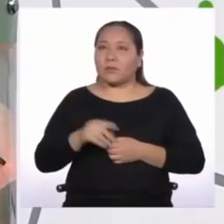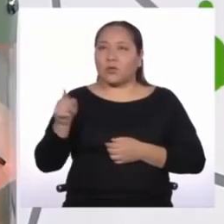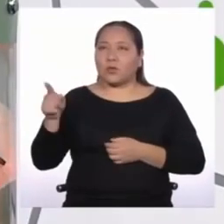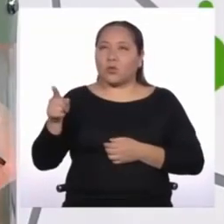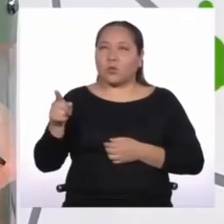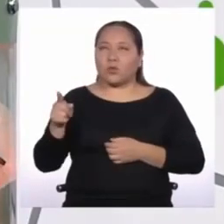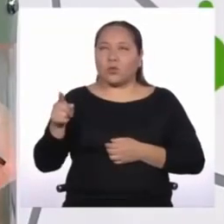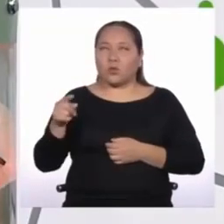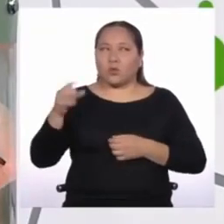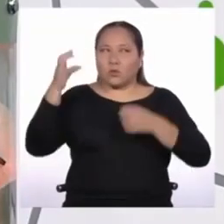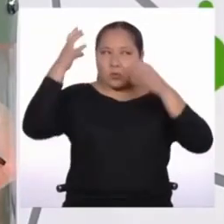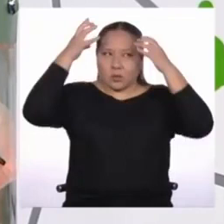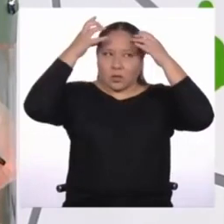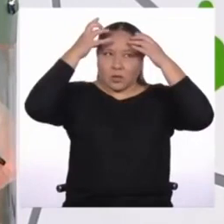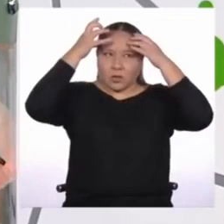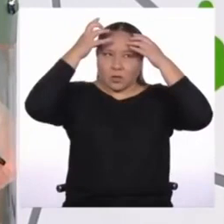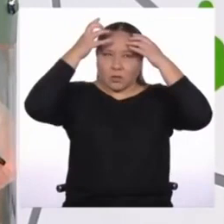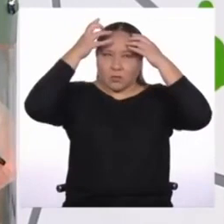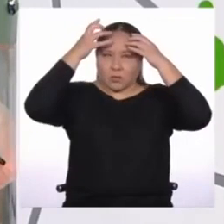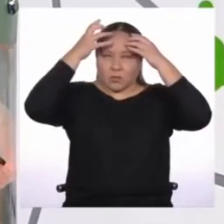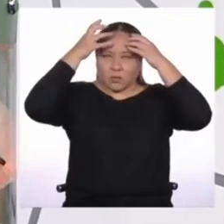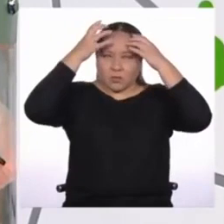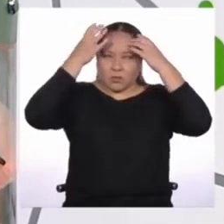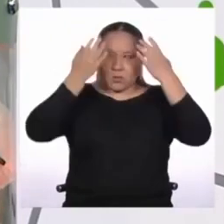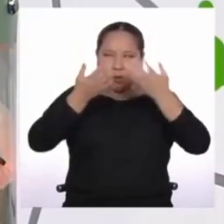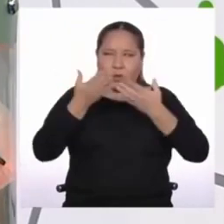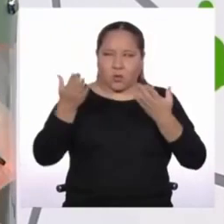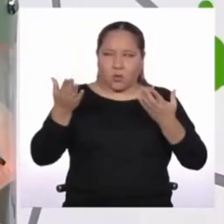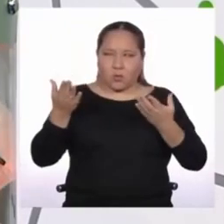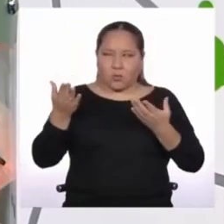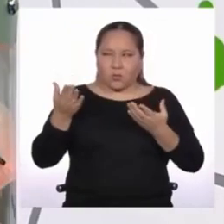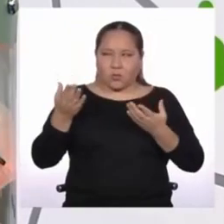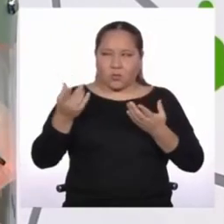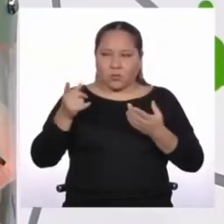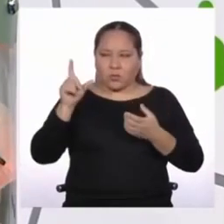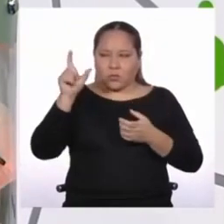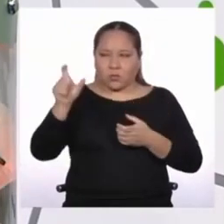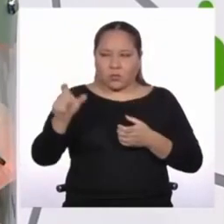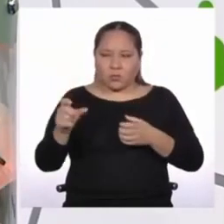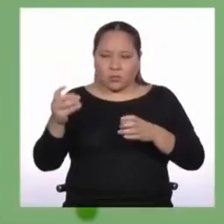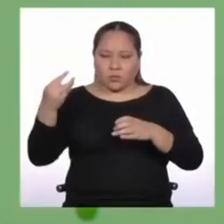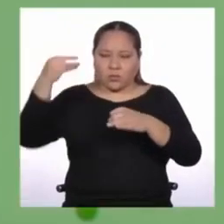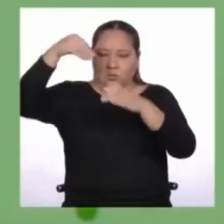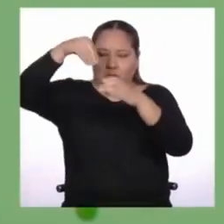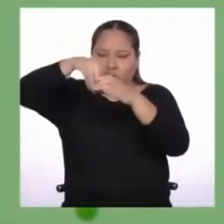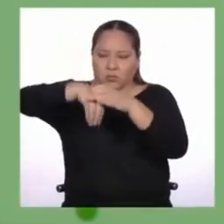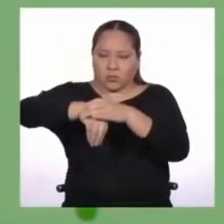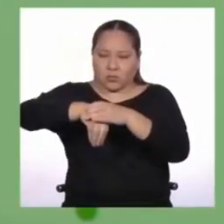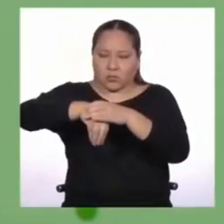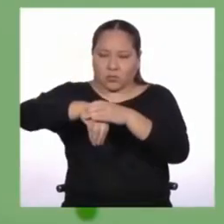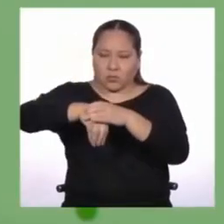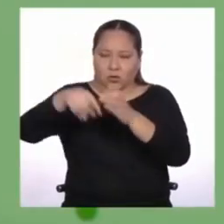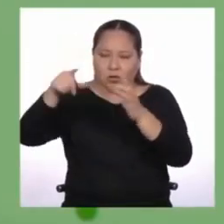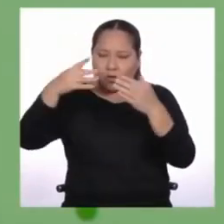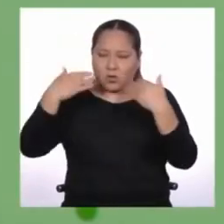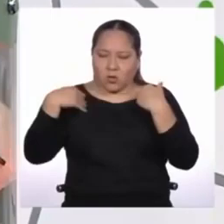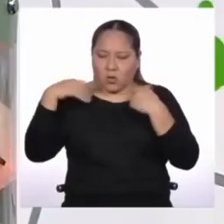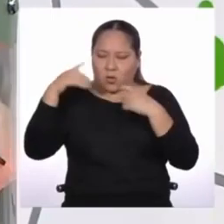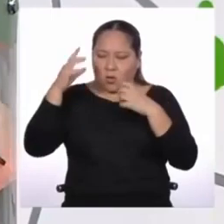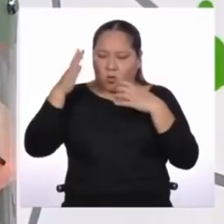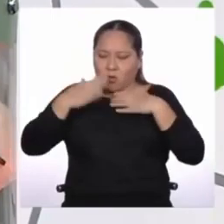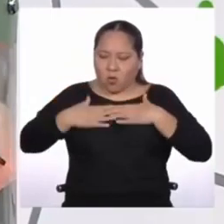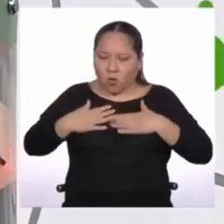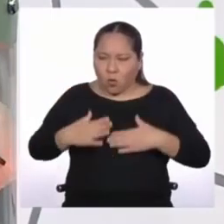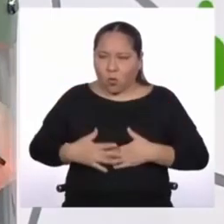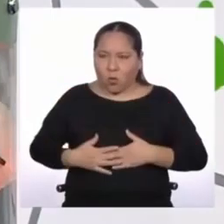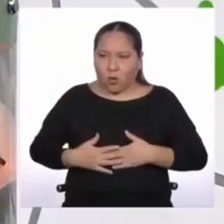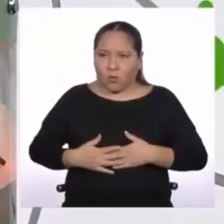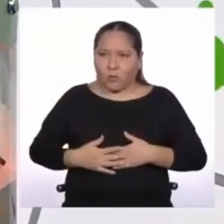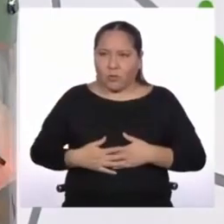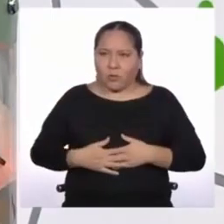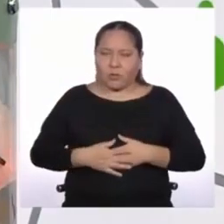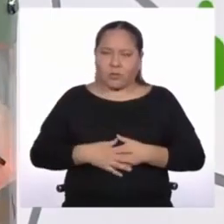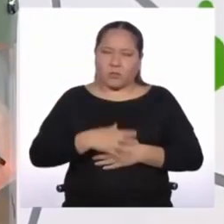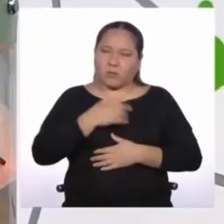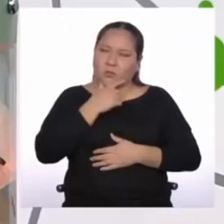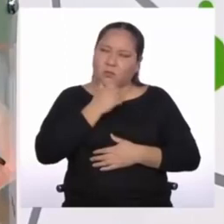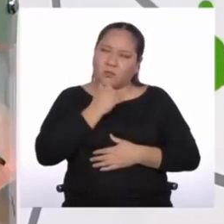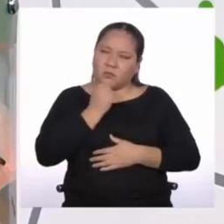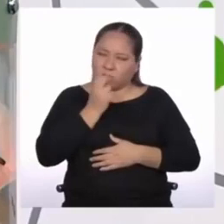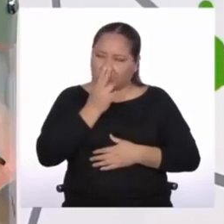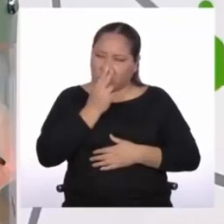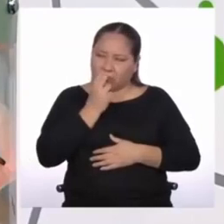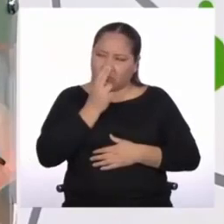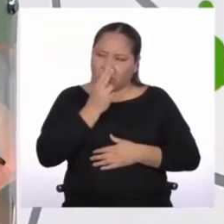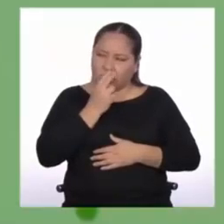que el cerebro es solo un órgano humano en un frasco sin cuerpo, es un caso bastante